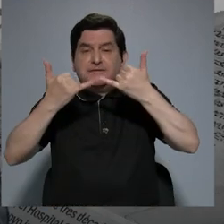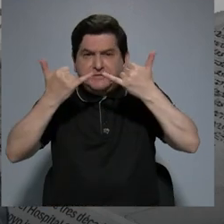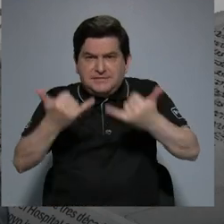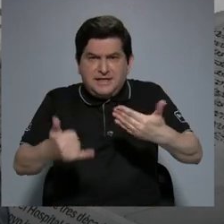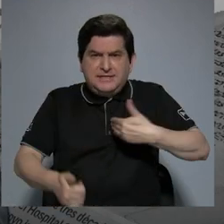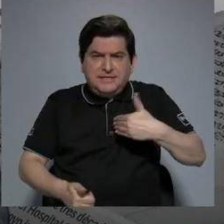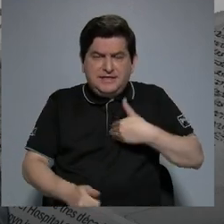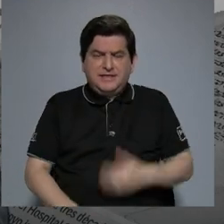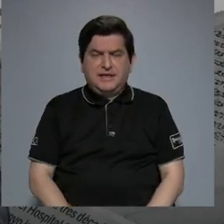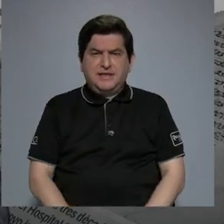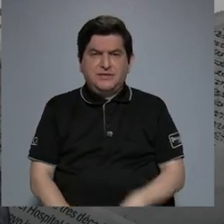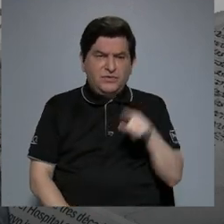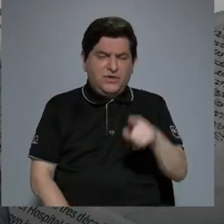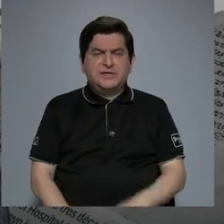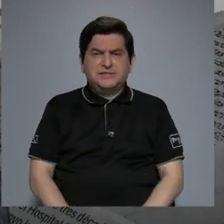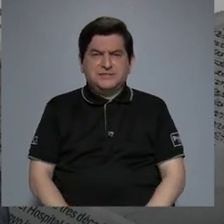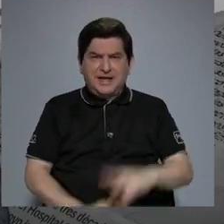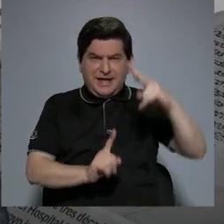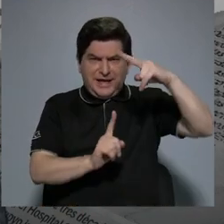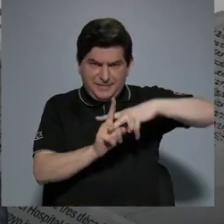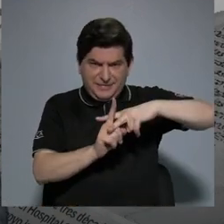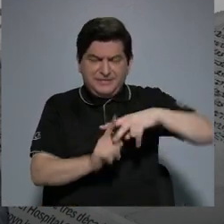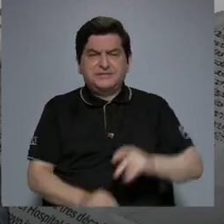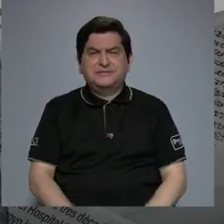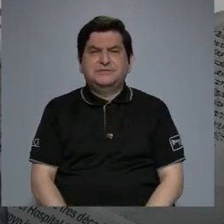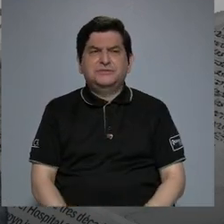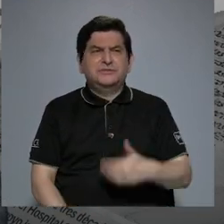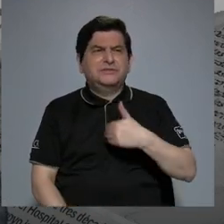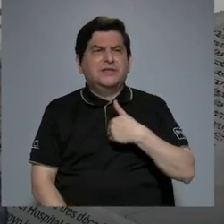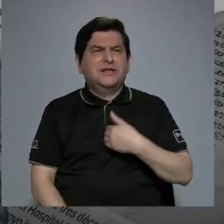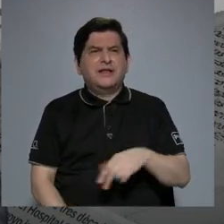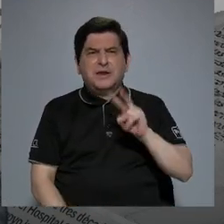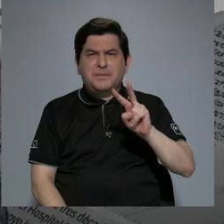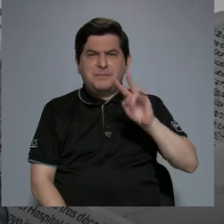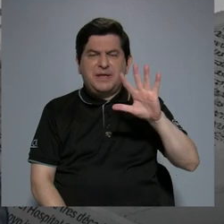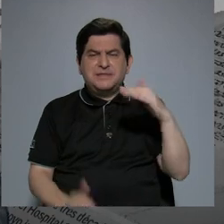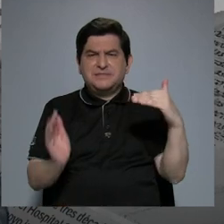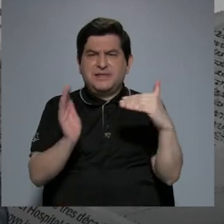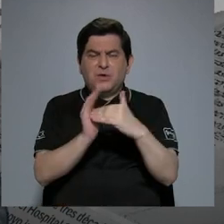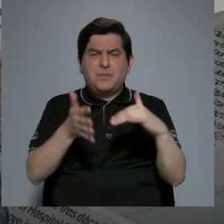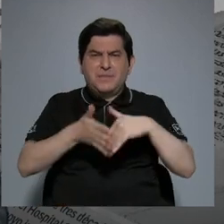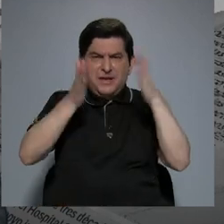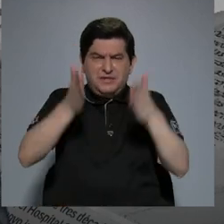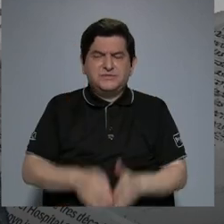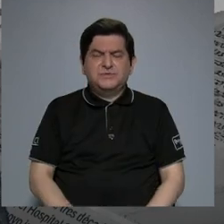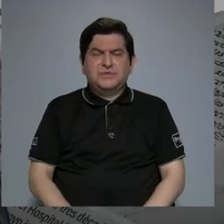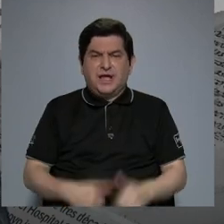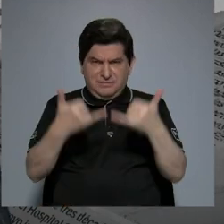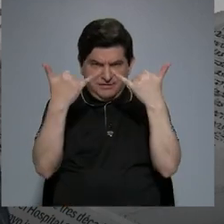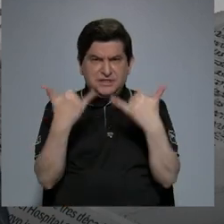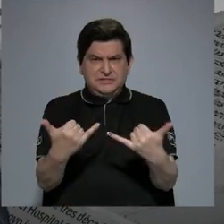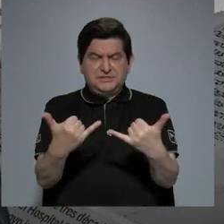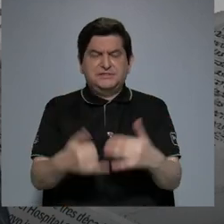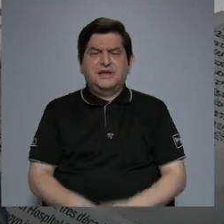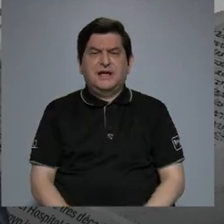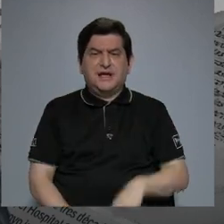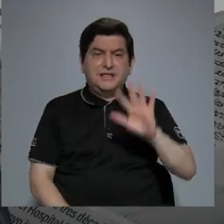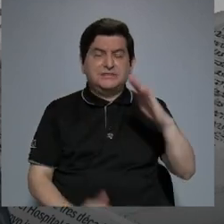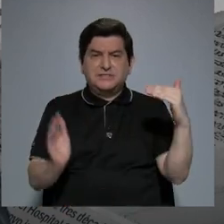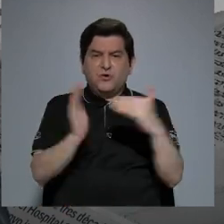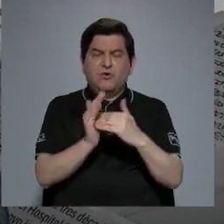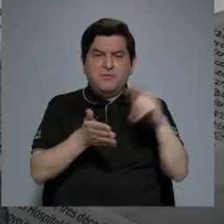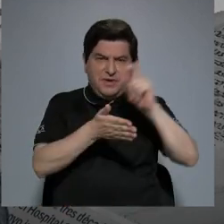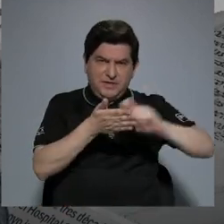tenemos la aplicación. Hemos aplicado a más de 25 mil estudiantes, como le digo, 5 mil de